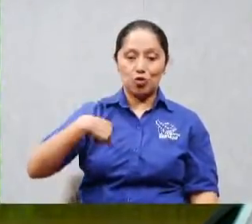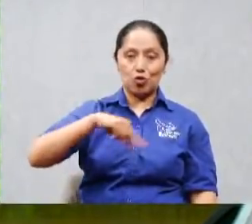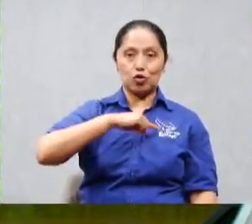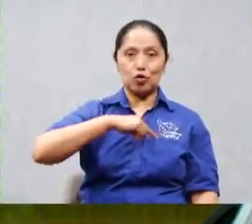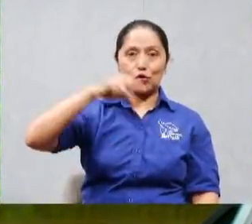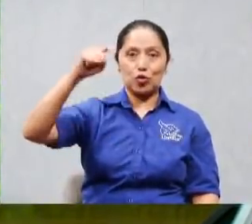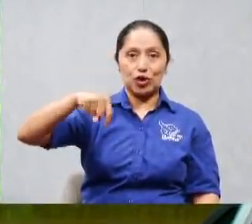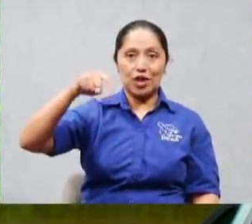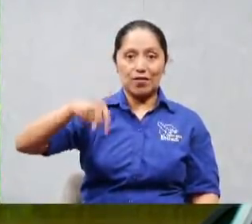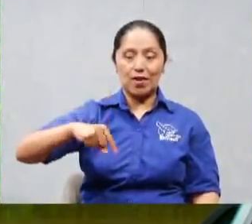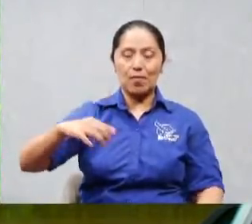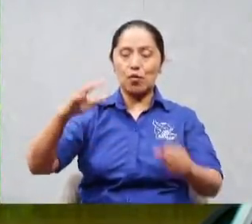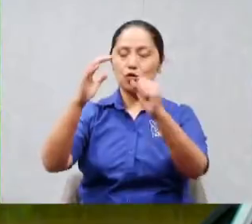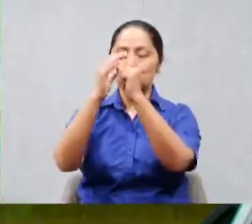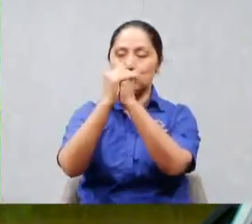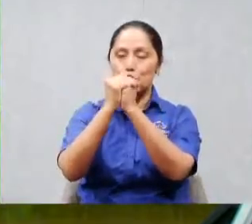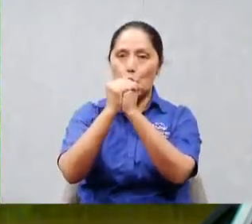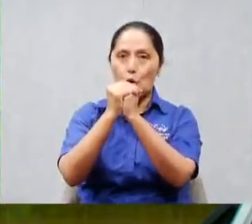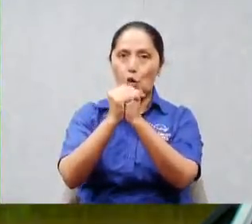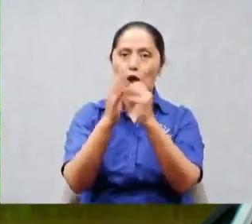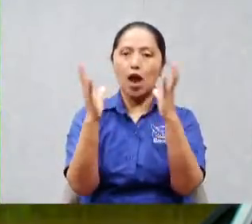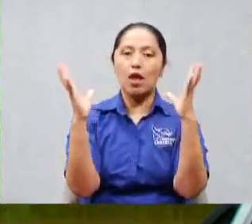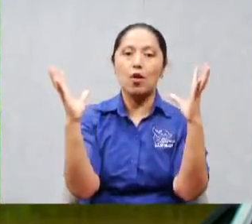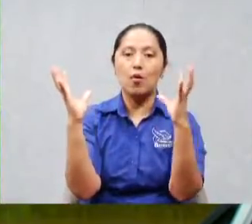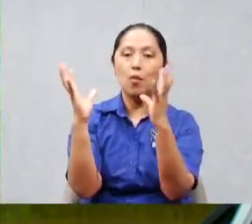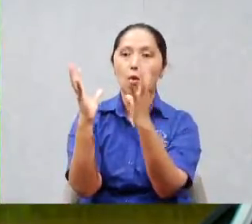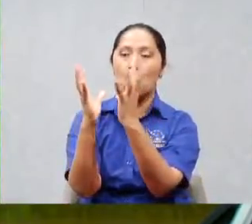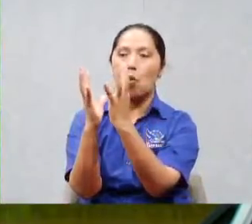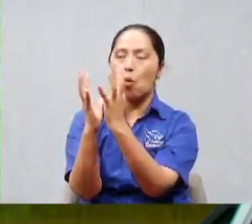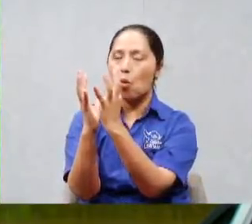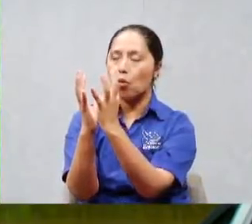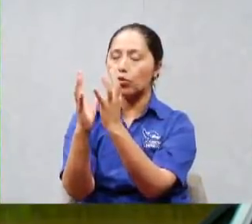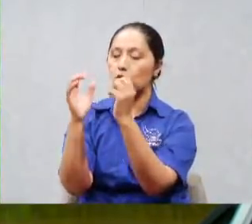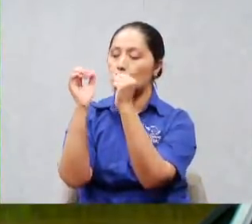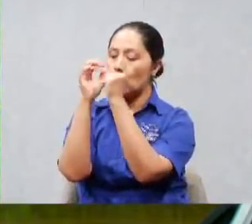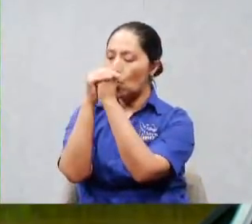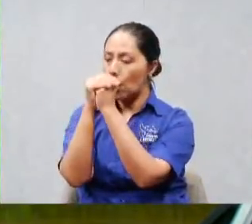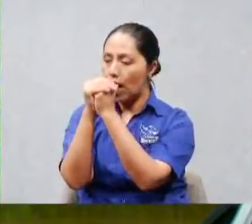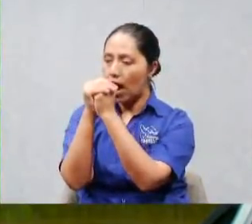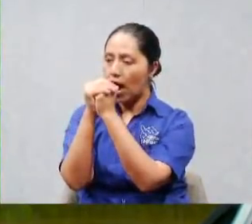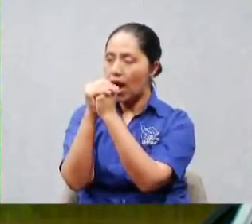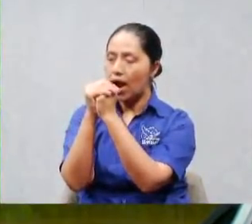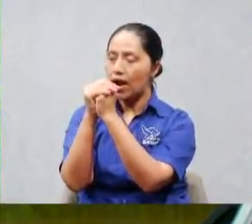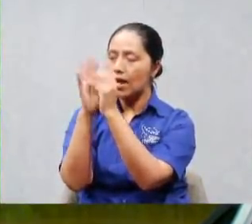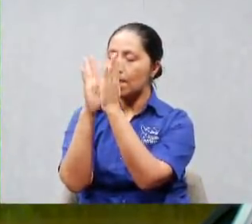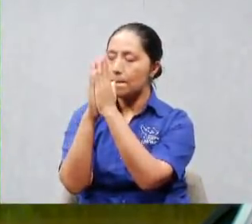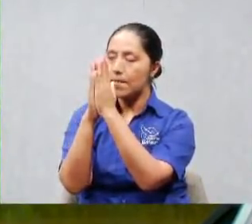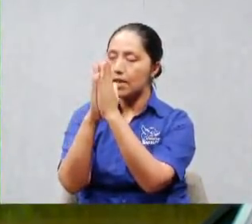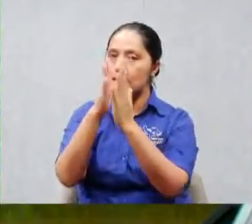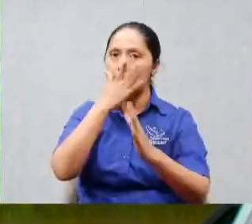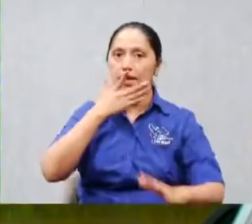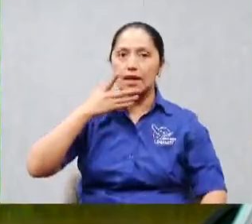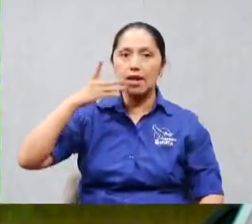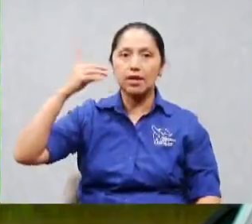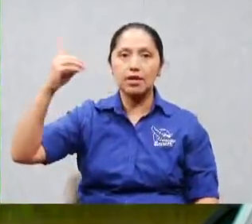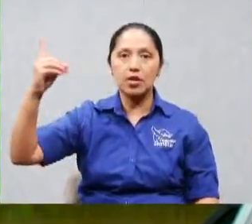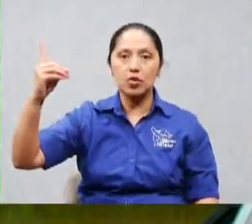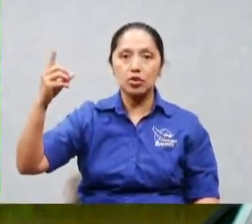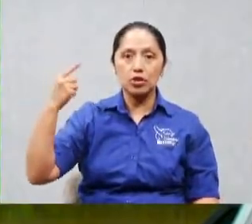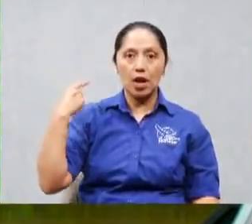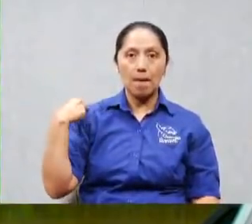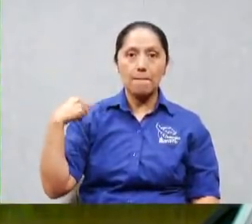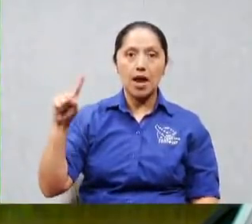imagino que si oramos por separado tenemos que orar juntos hermano para suplicarle a Dios para que no nos pase lo que le pasó a